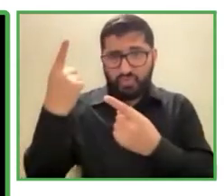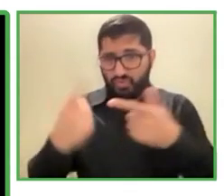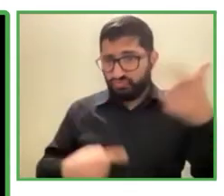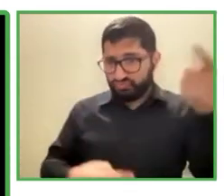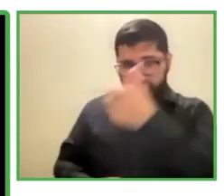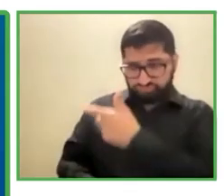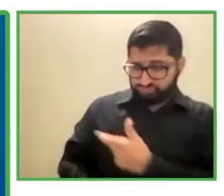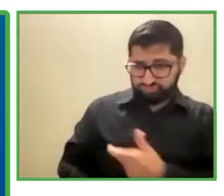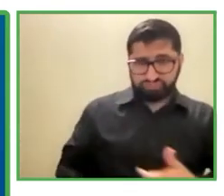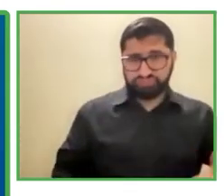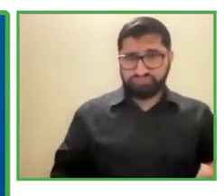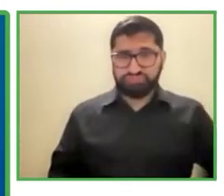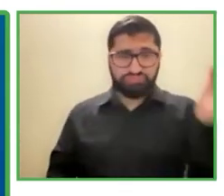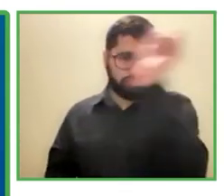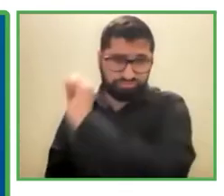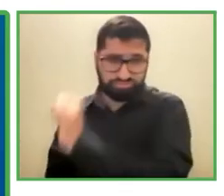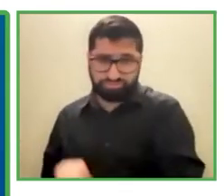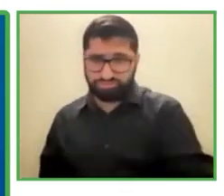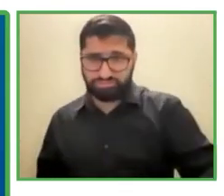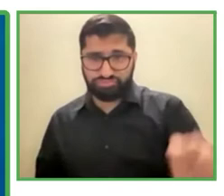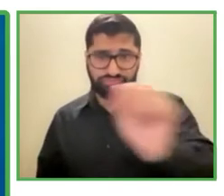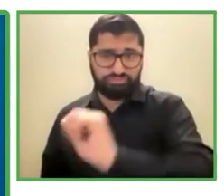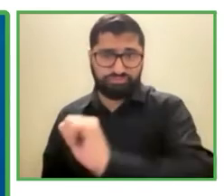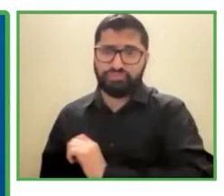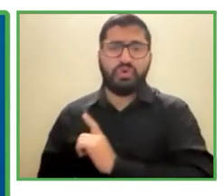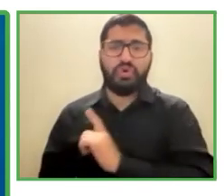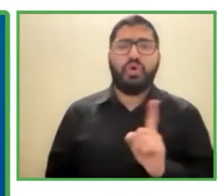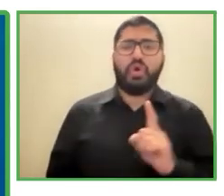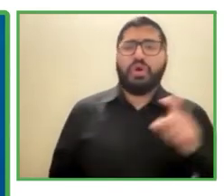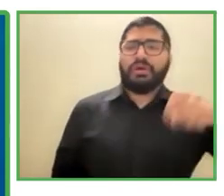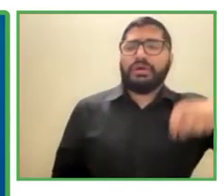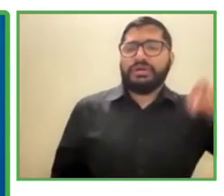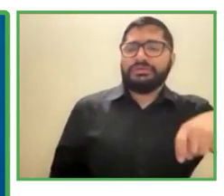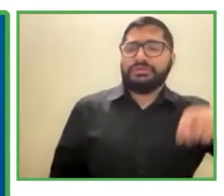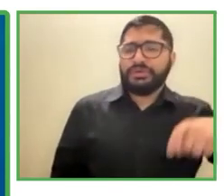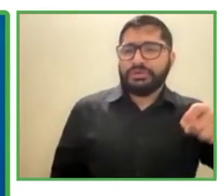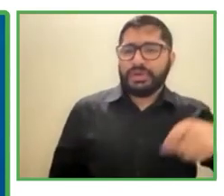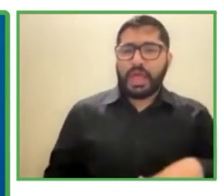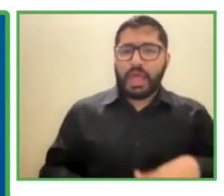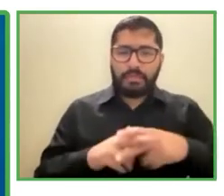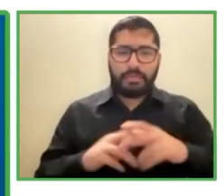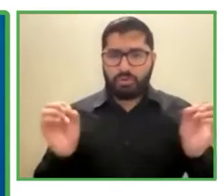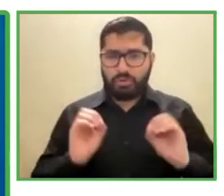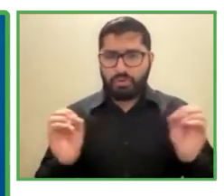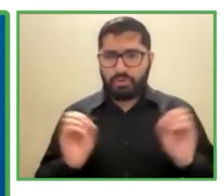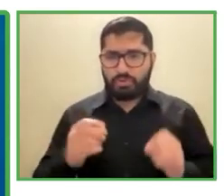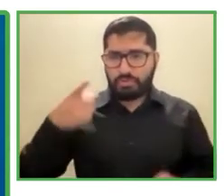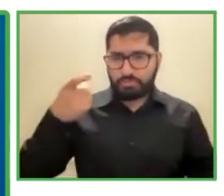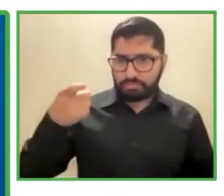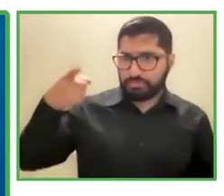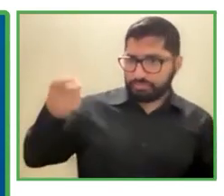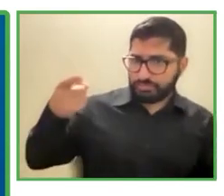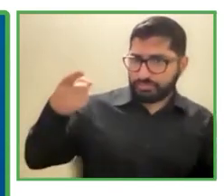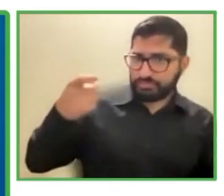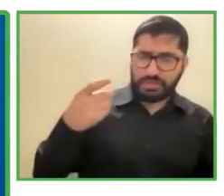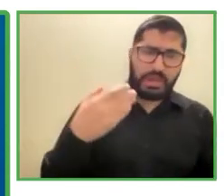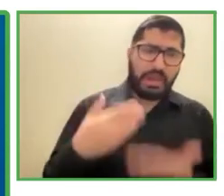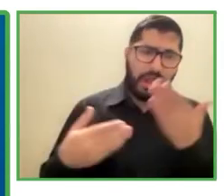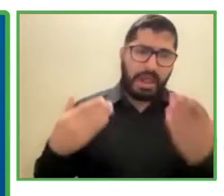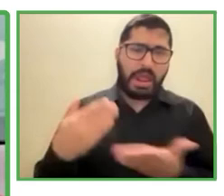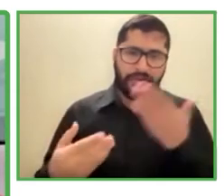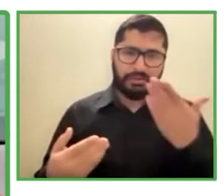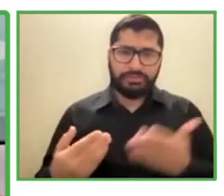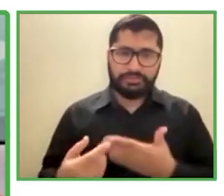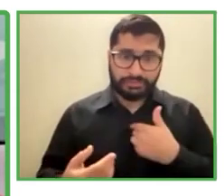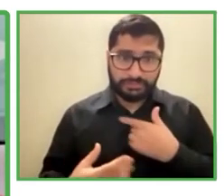así que es bastante fácil y queremos hablar de una oportunidad no queremos hablar de discapacidad queremos hablar de habilidades que puedan tener